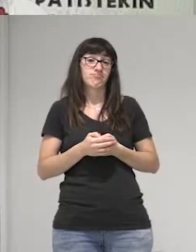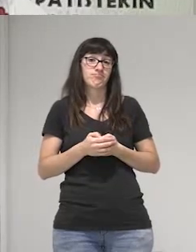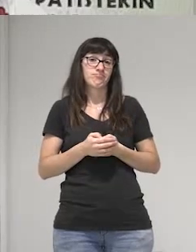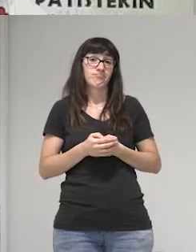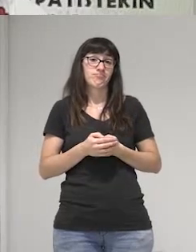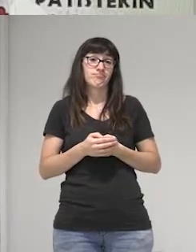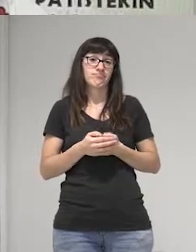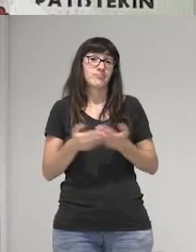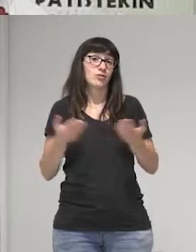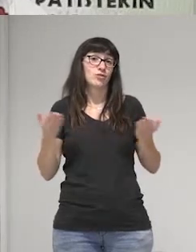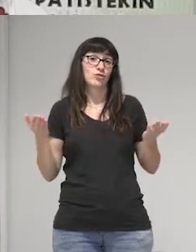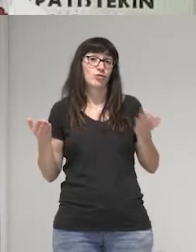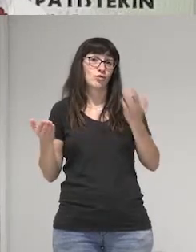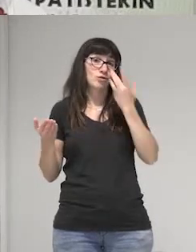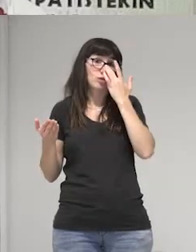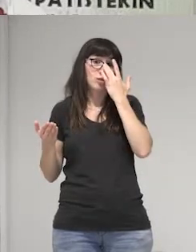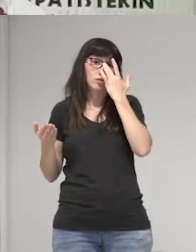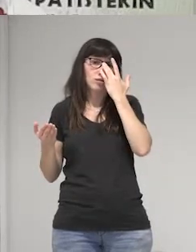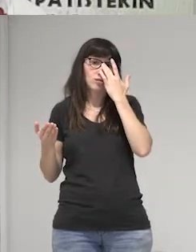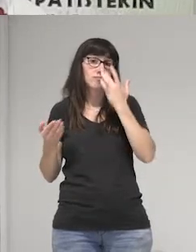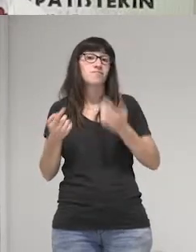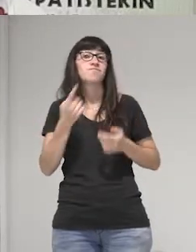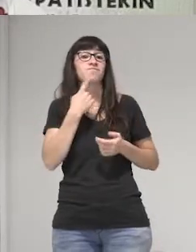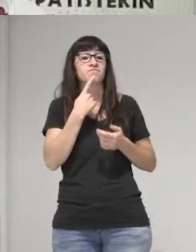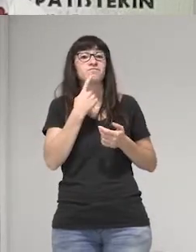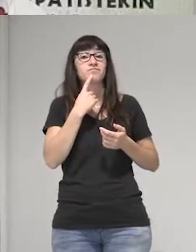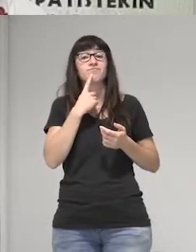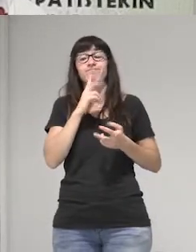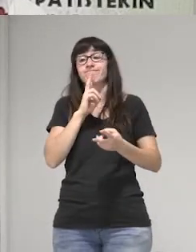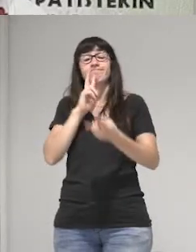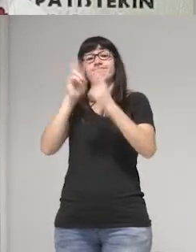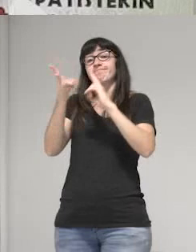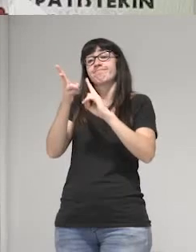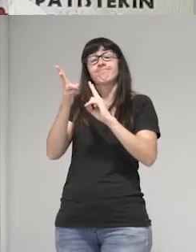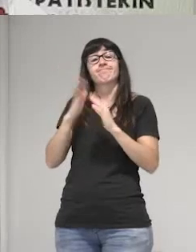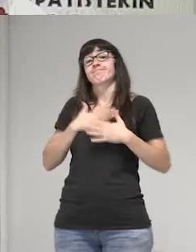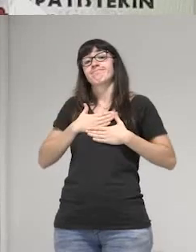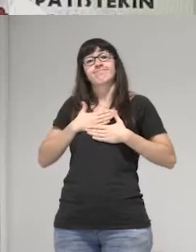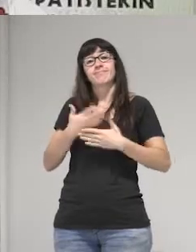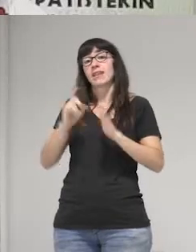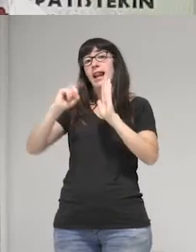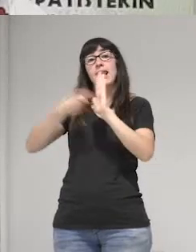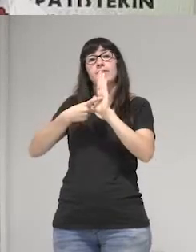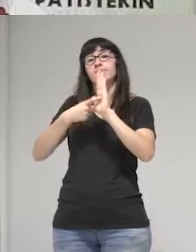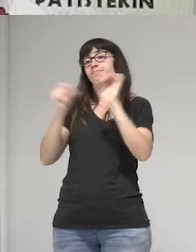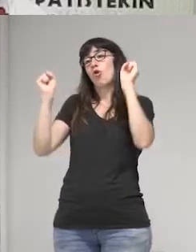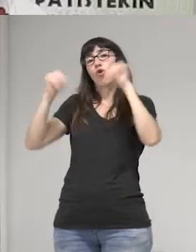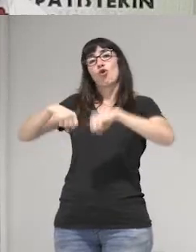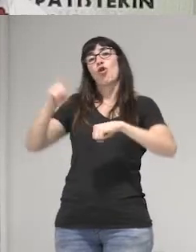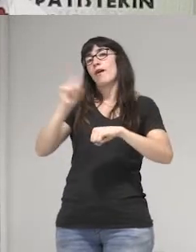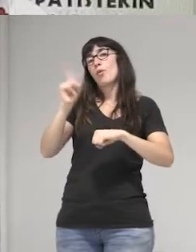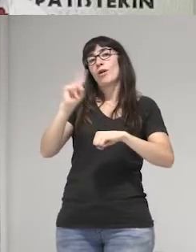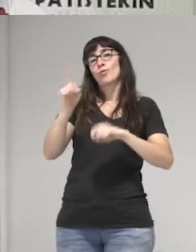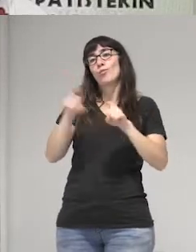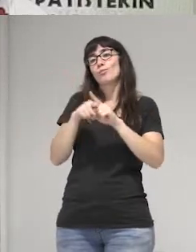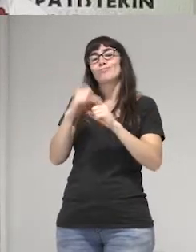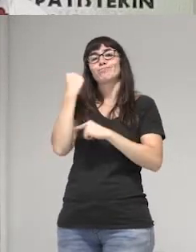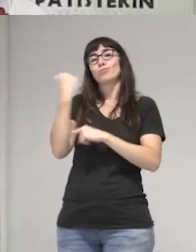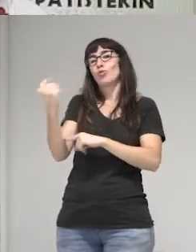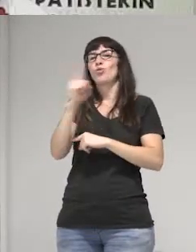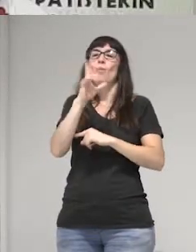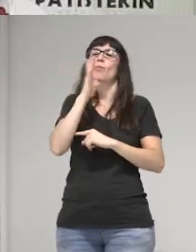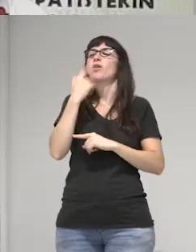entonces dieron dictamen desfavorable a la ley porque dijeron que ya estaba suficientemente